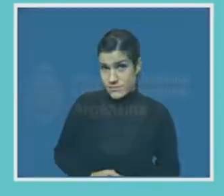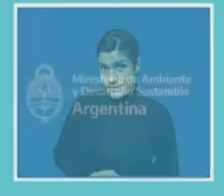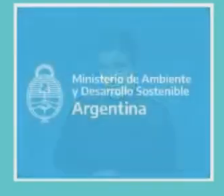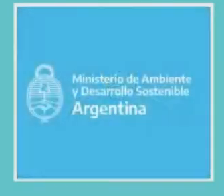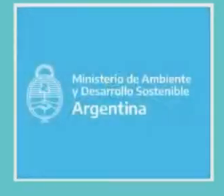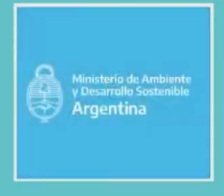Continúo.